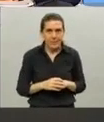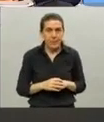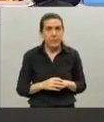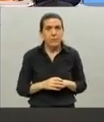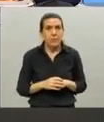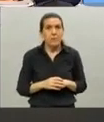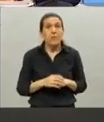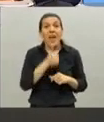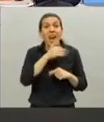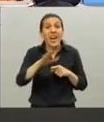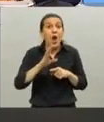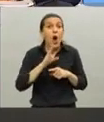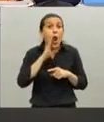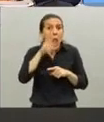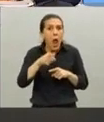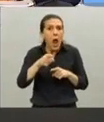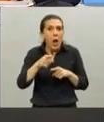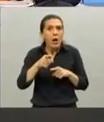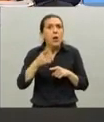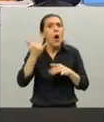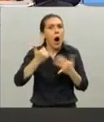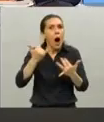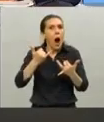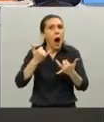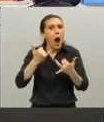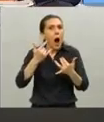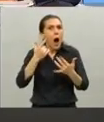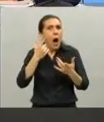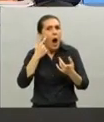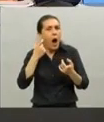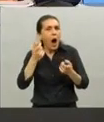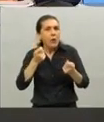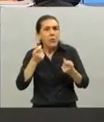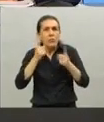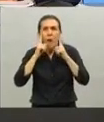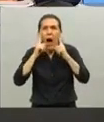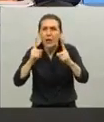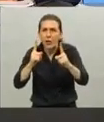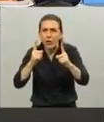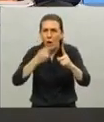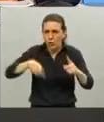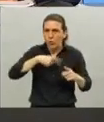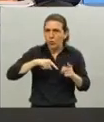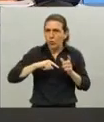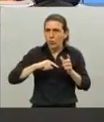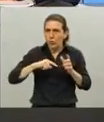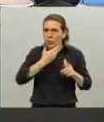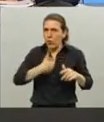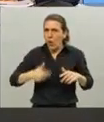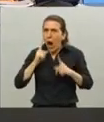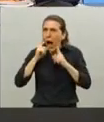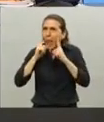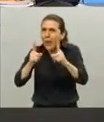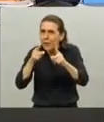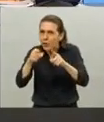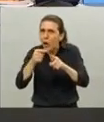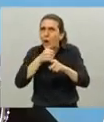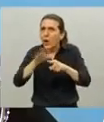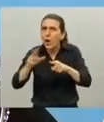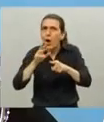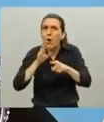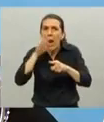Río Negro está controlando bien las cosas, les estamos prestando mucha atención. Yo en el día de hoy